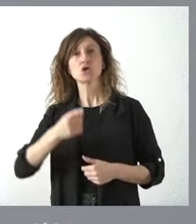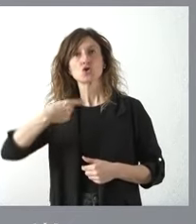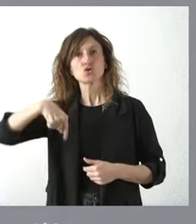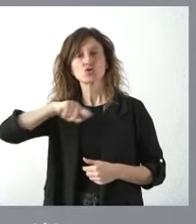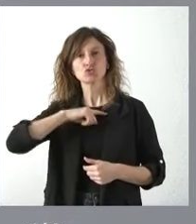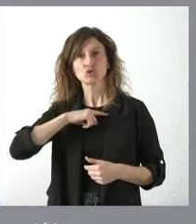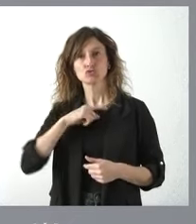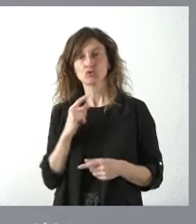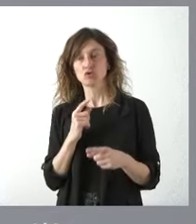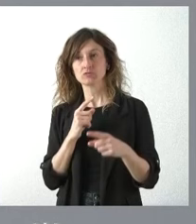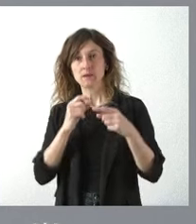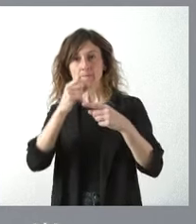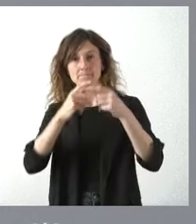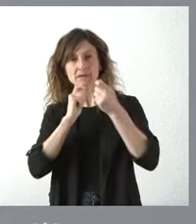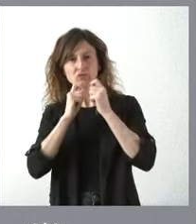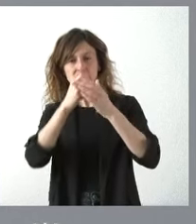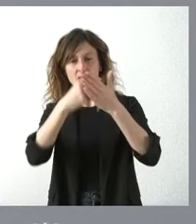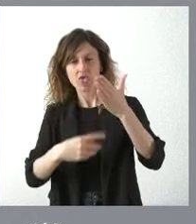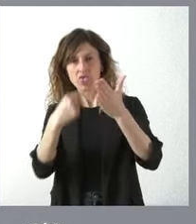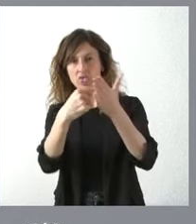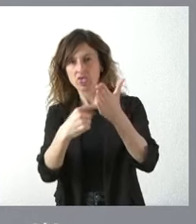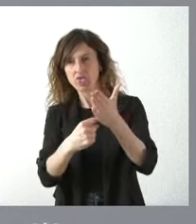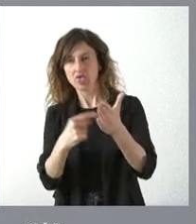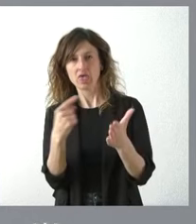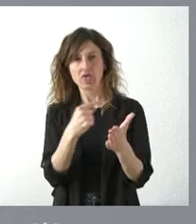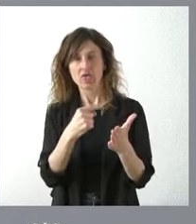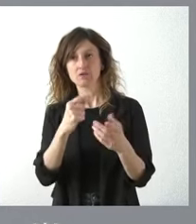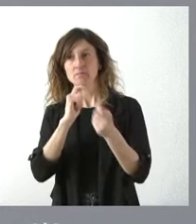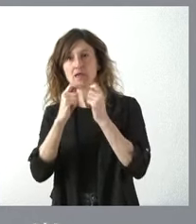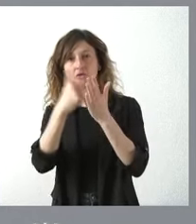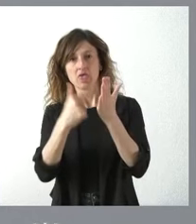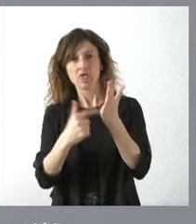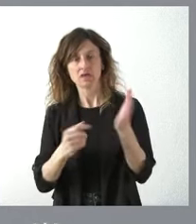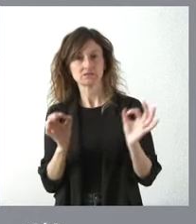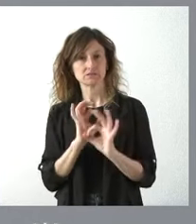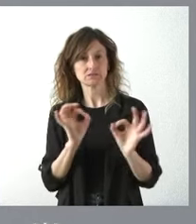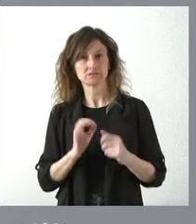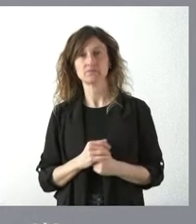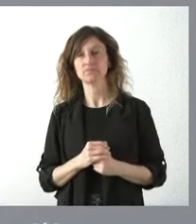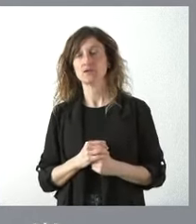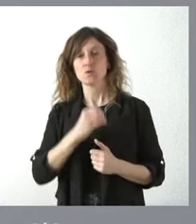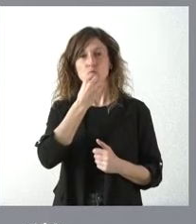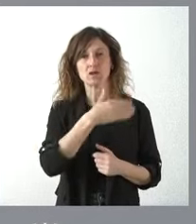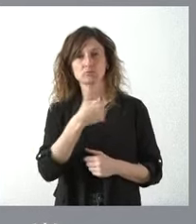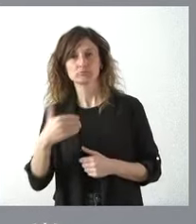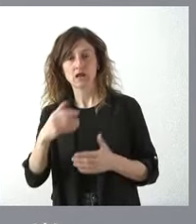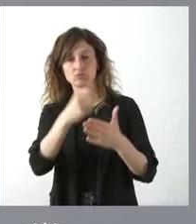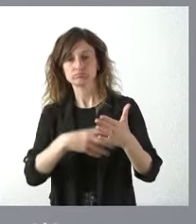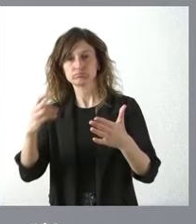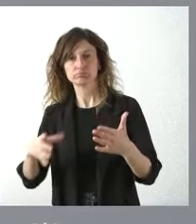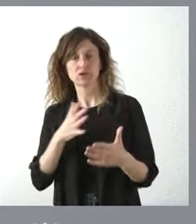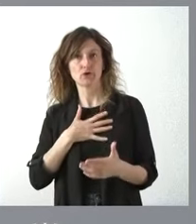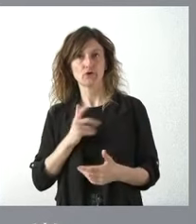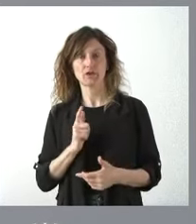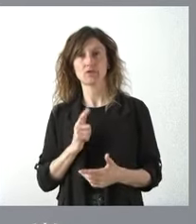listas negras de periodistas listas negras de medios de comunicación listas de medios de comunicación buenos y malos y por tanto no nos